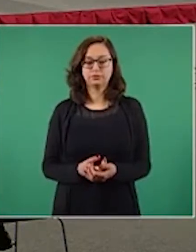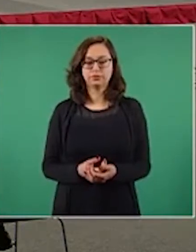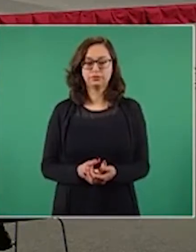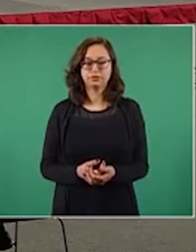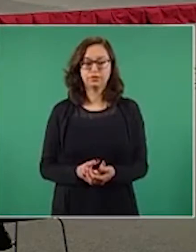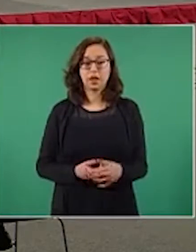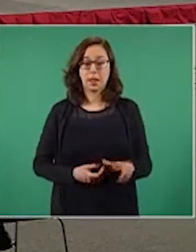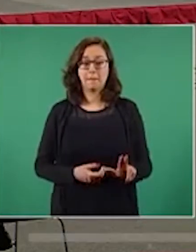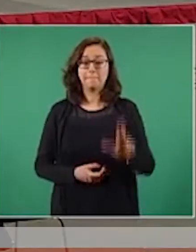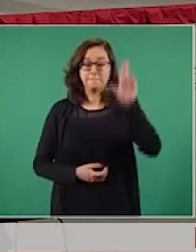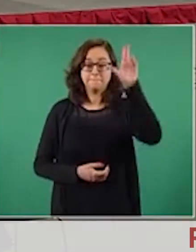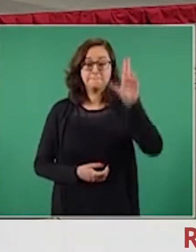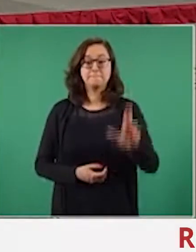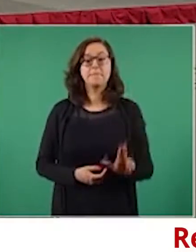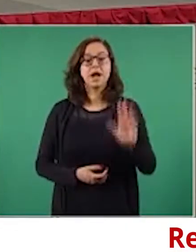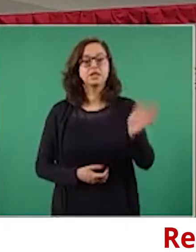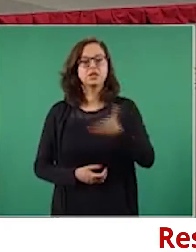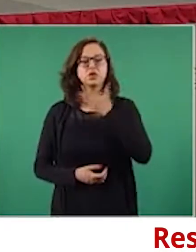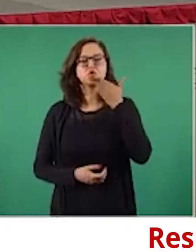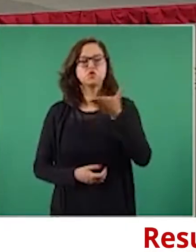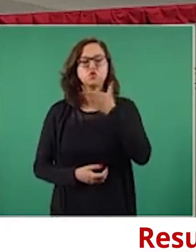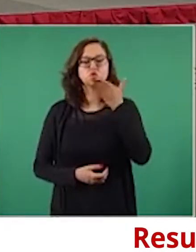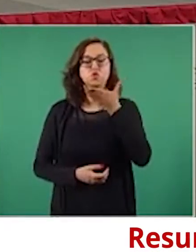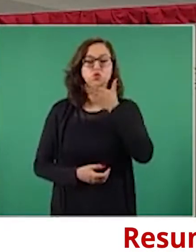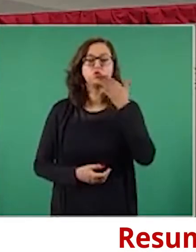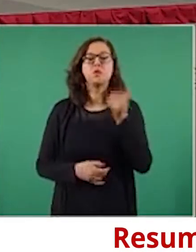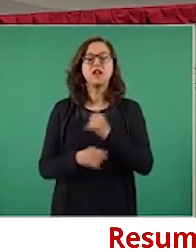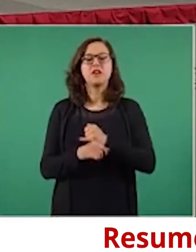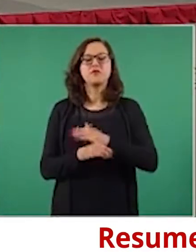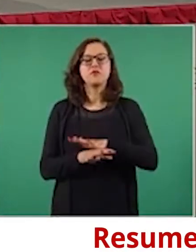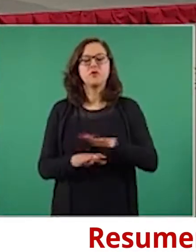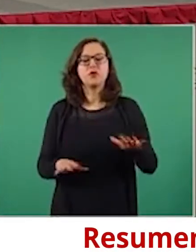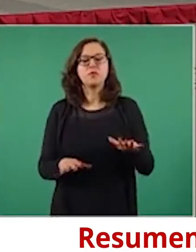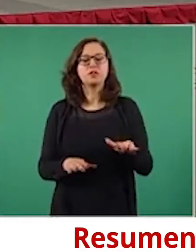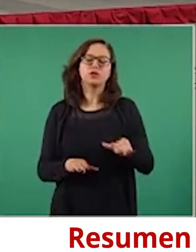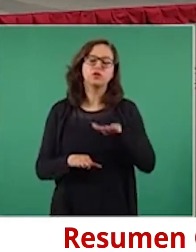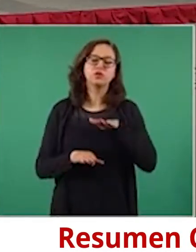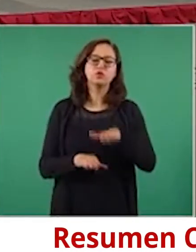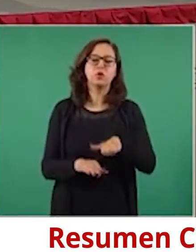informar sobre la situación de salud,